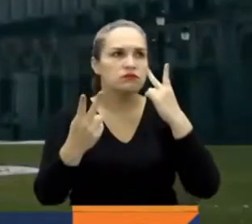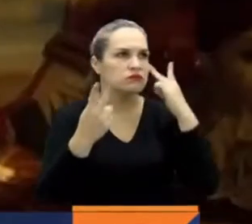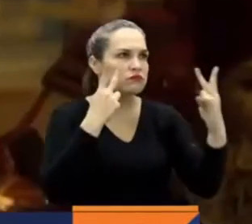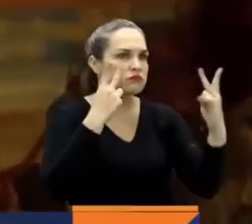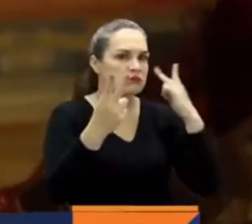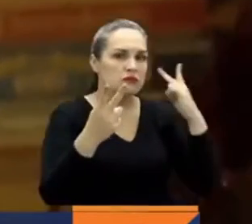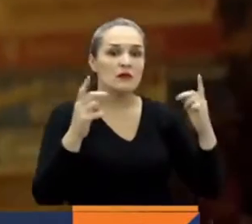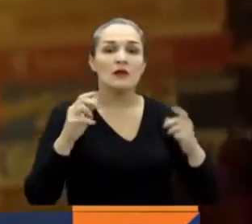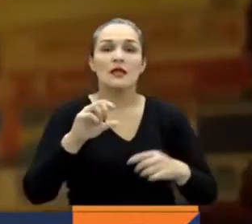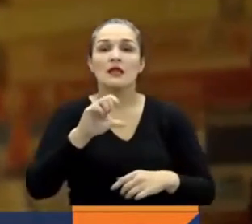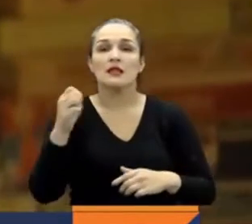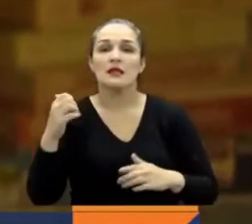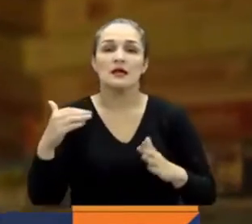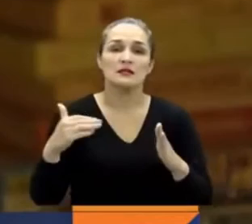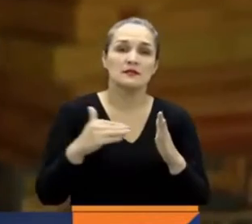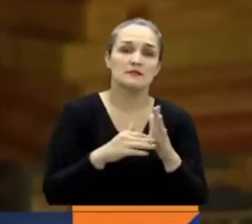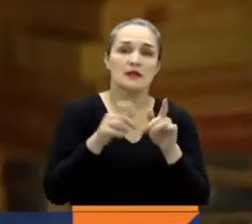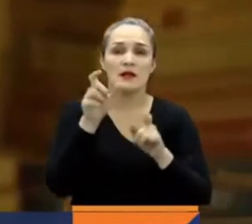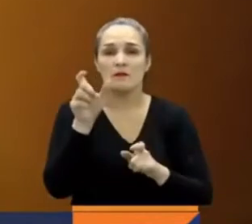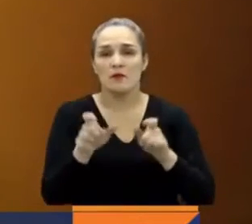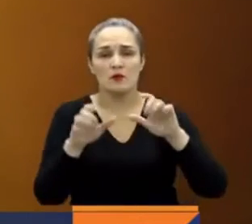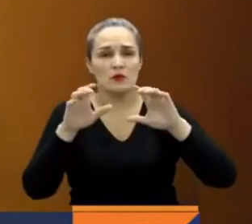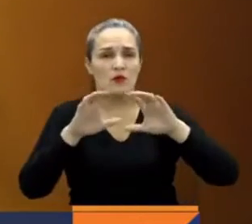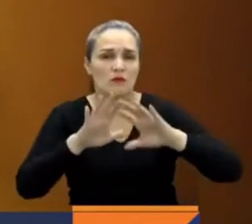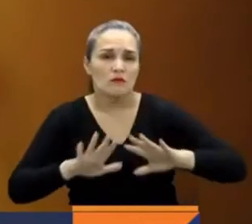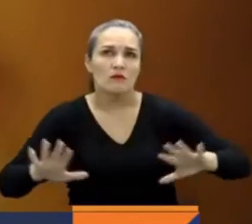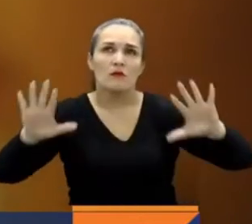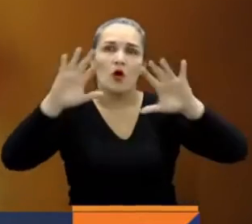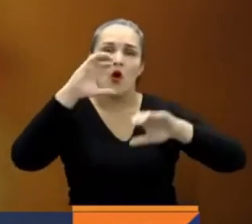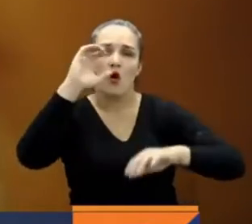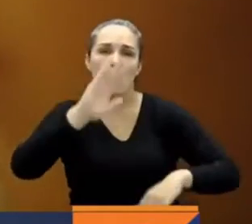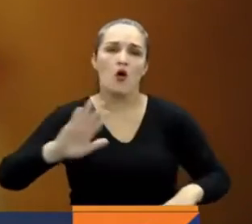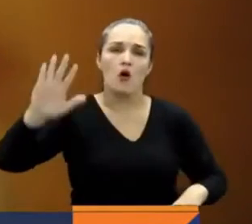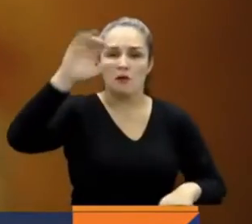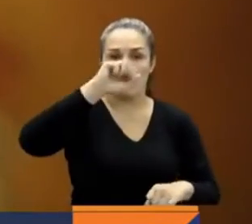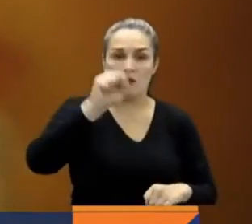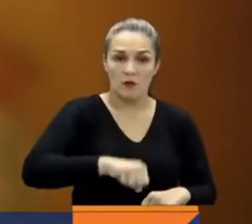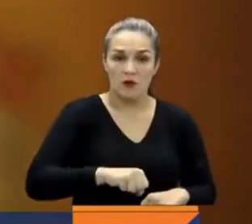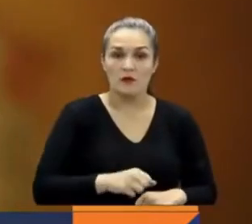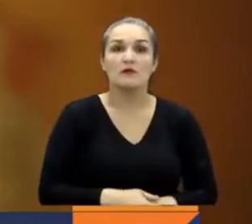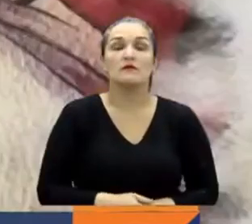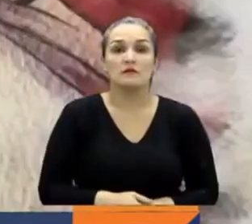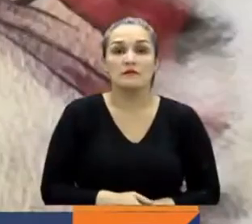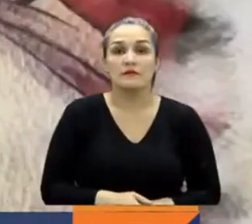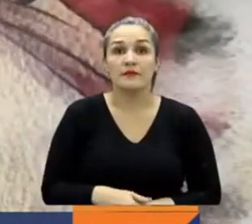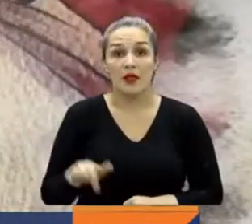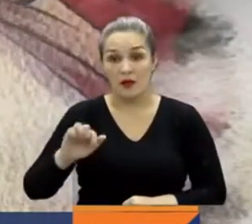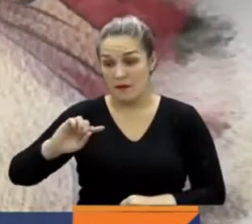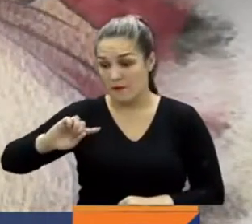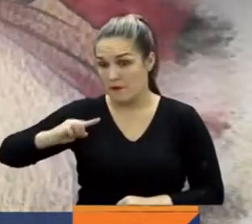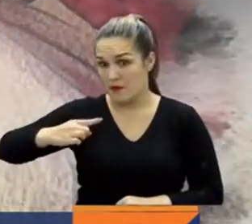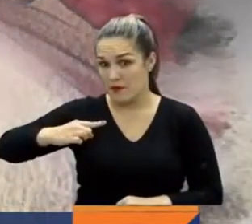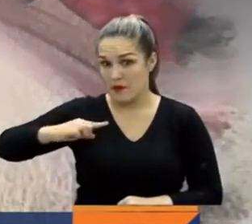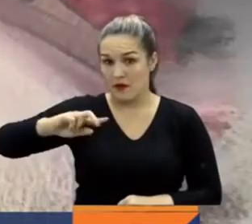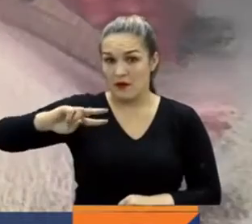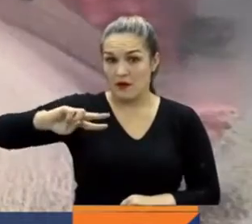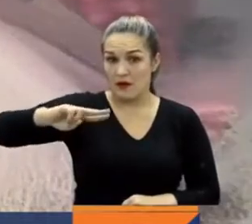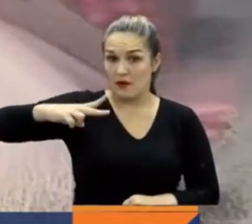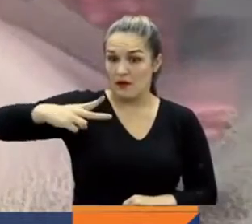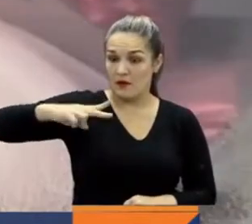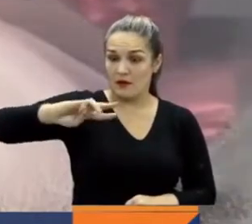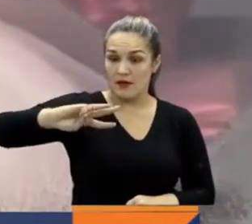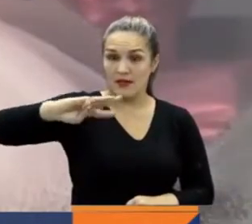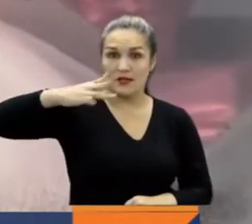mil participantes de todo el país. Así es que la versión esta, que es la número 13 del encuentro, que reúne este año